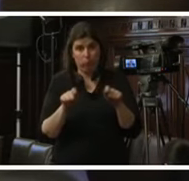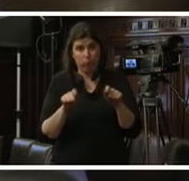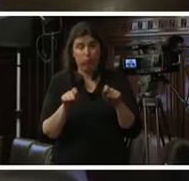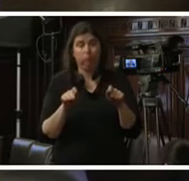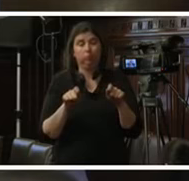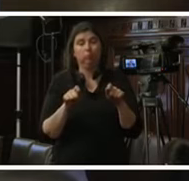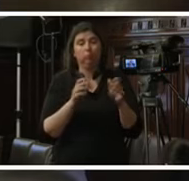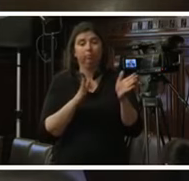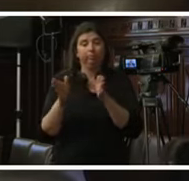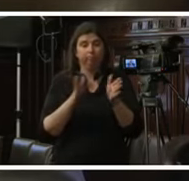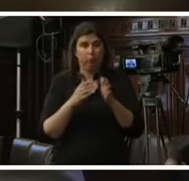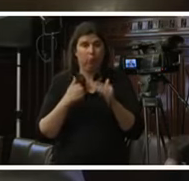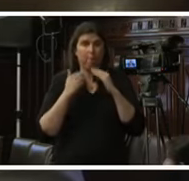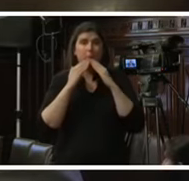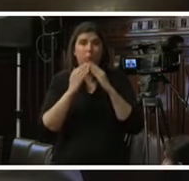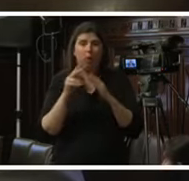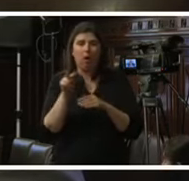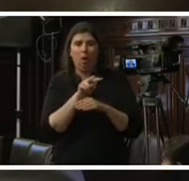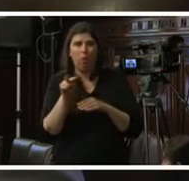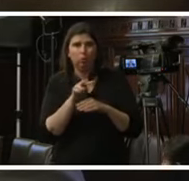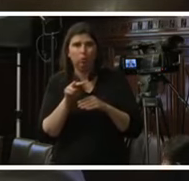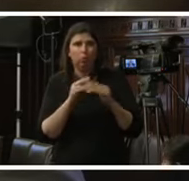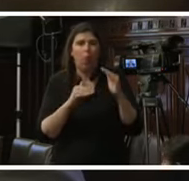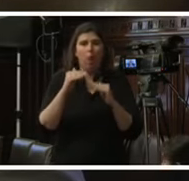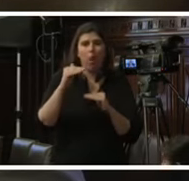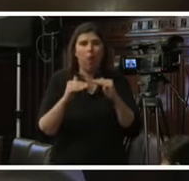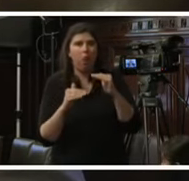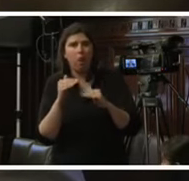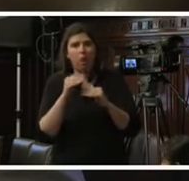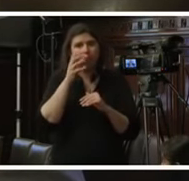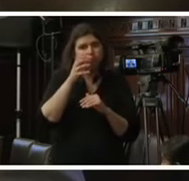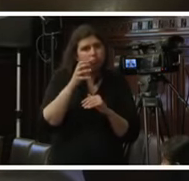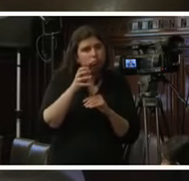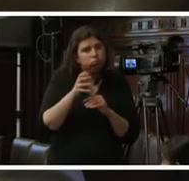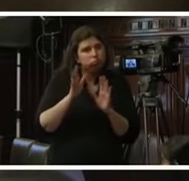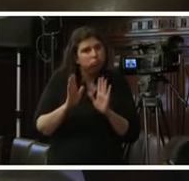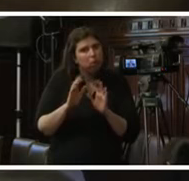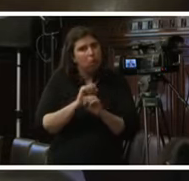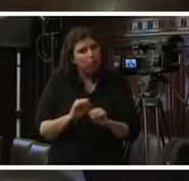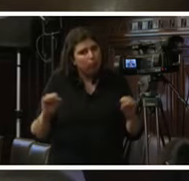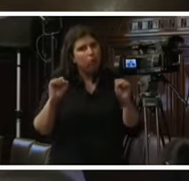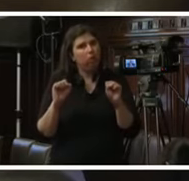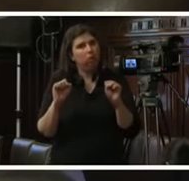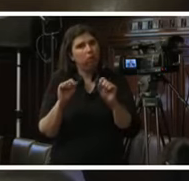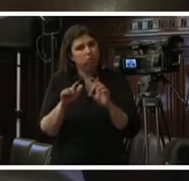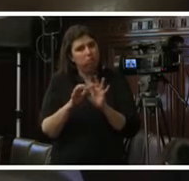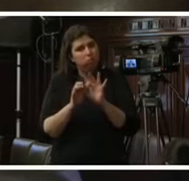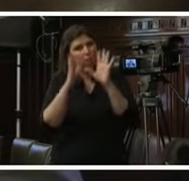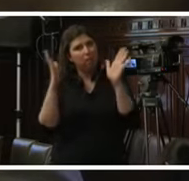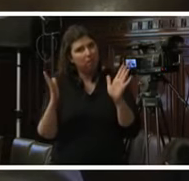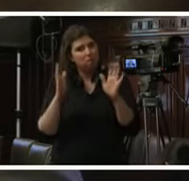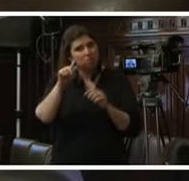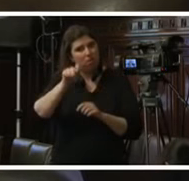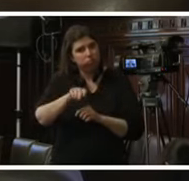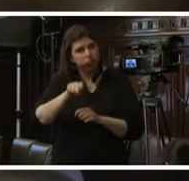afectación a la estabilidad o el mero riesgo puede afectar precisamente la independencia